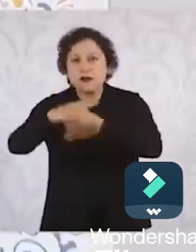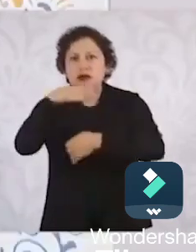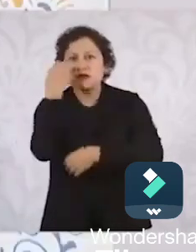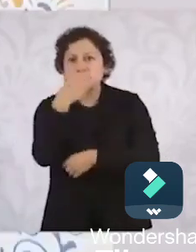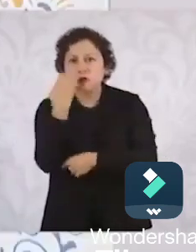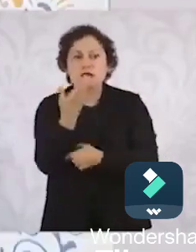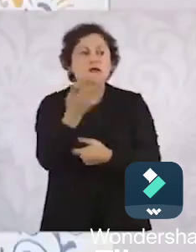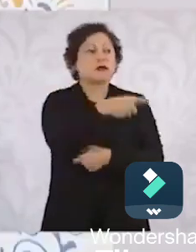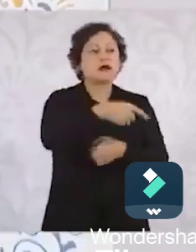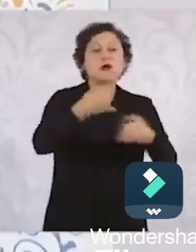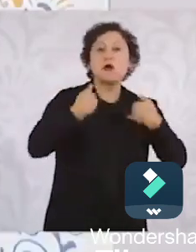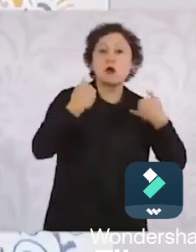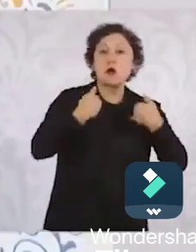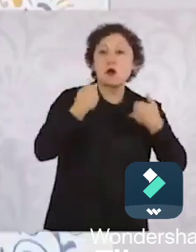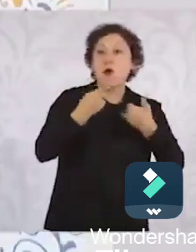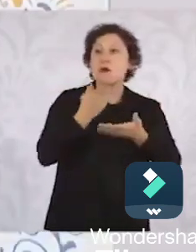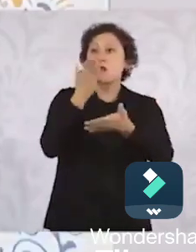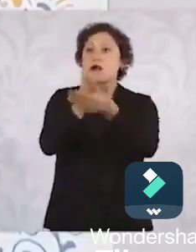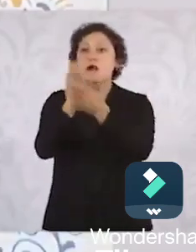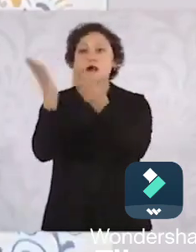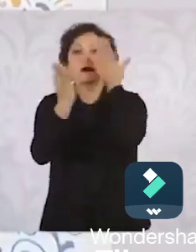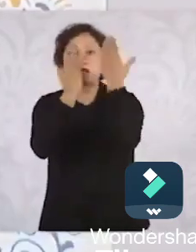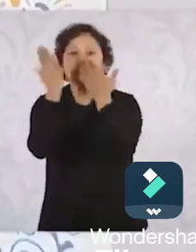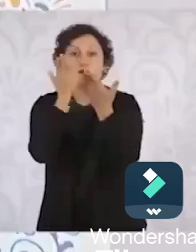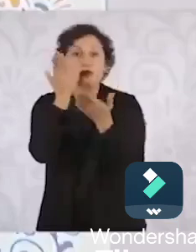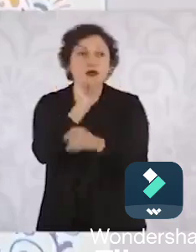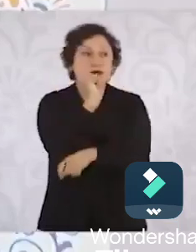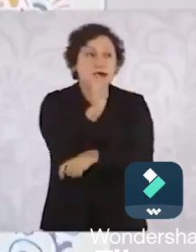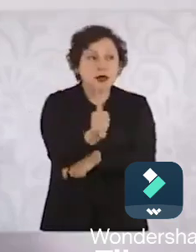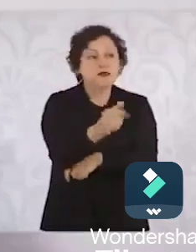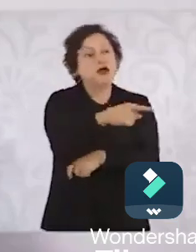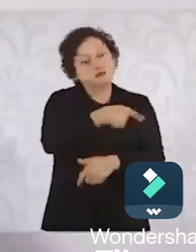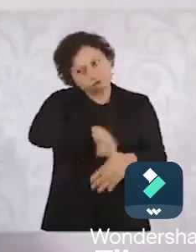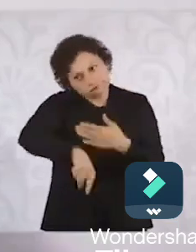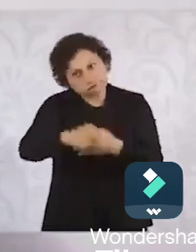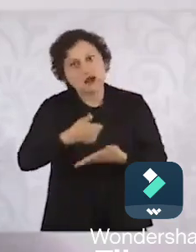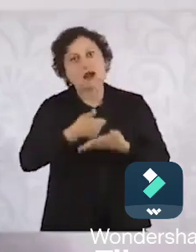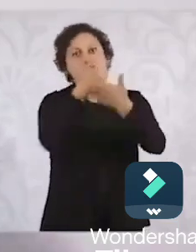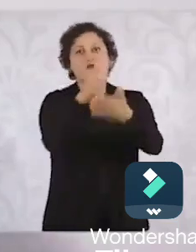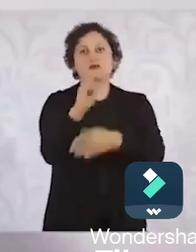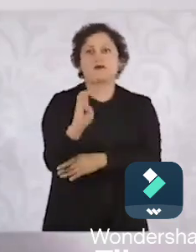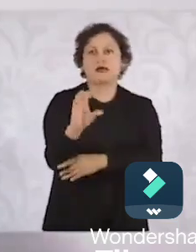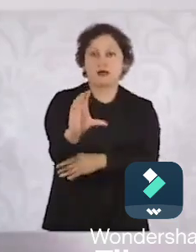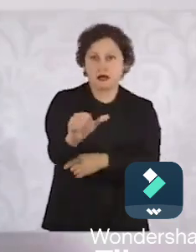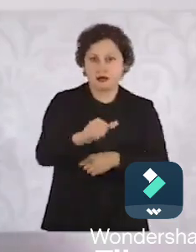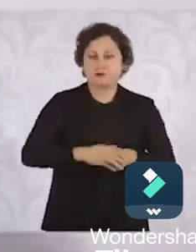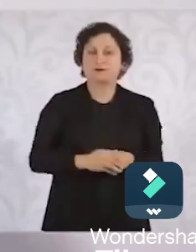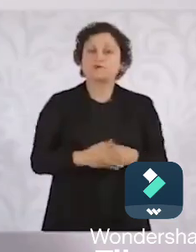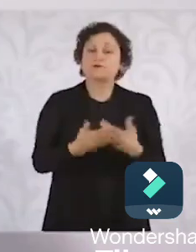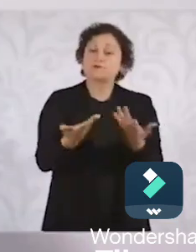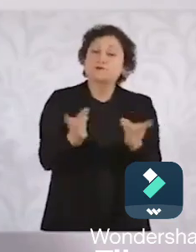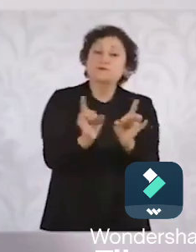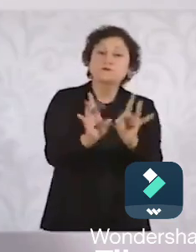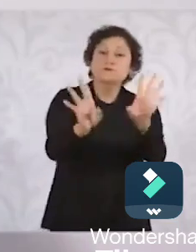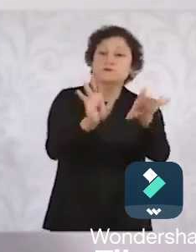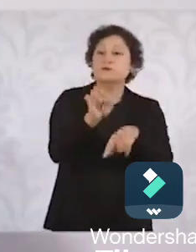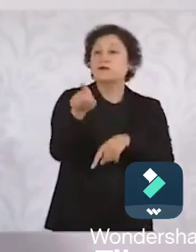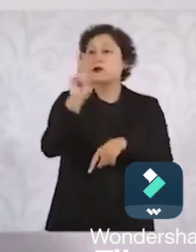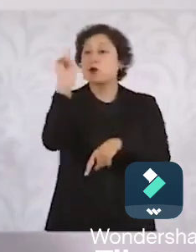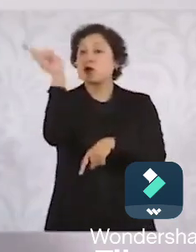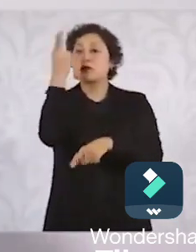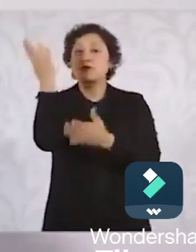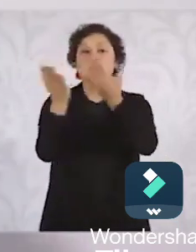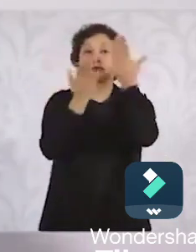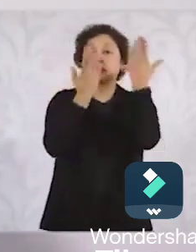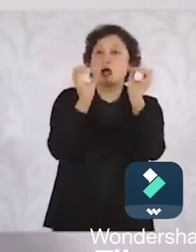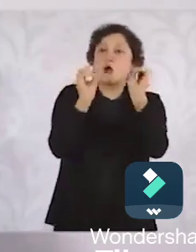lo llevábamos a la preparatoria con la beca si no tiene universidad o no